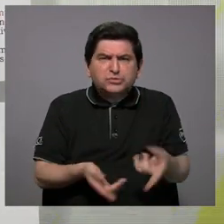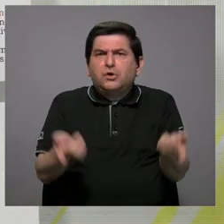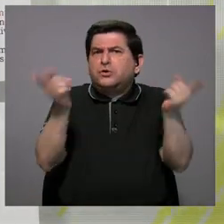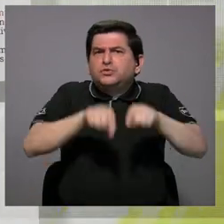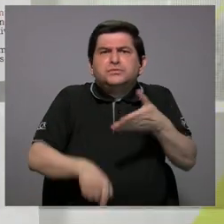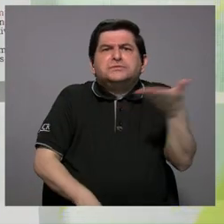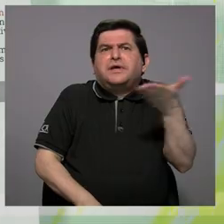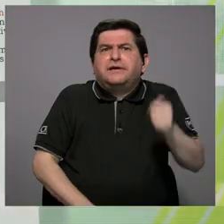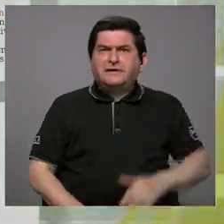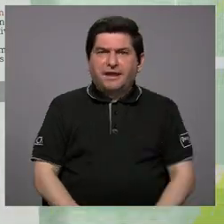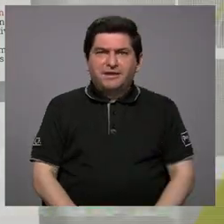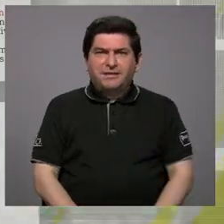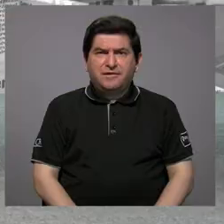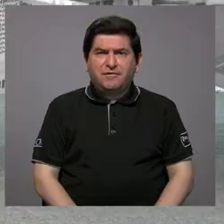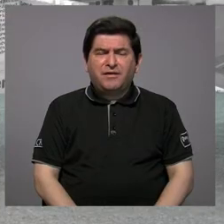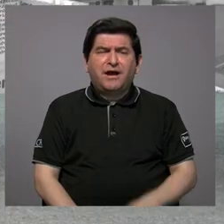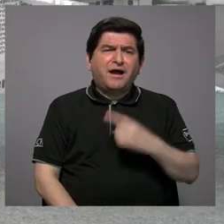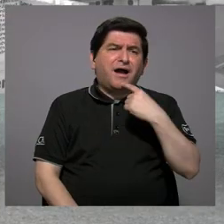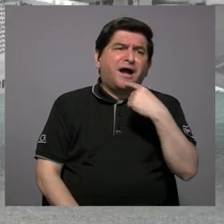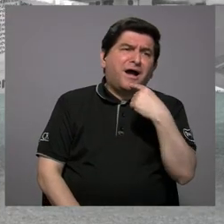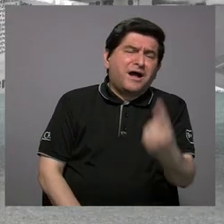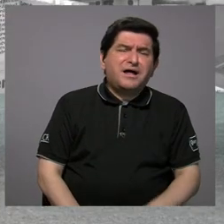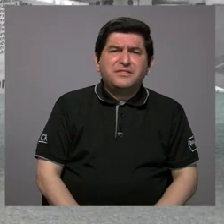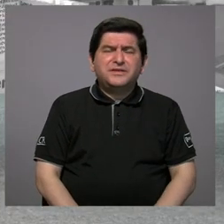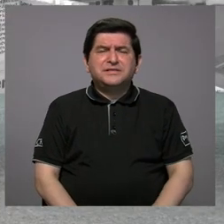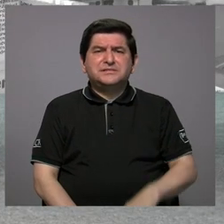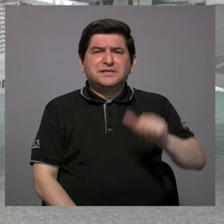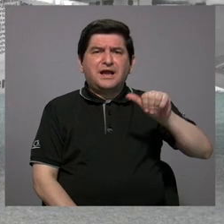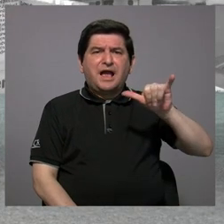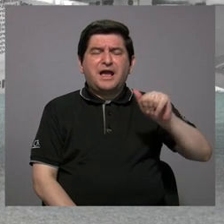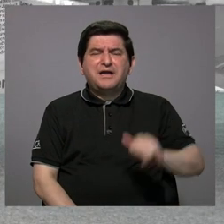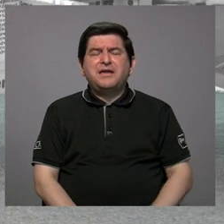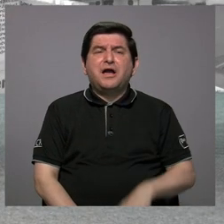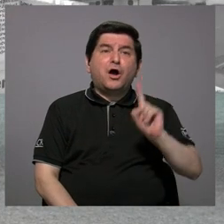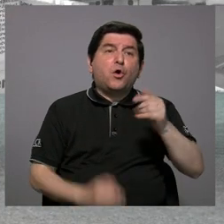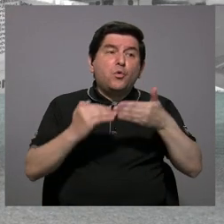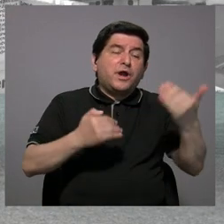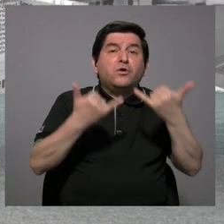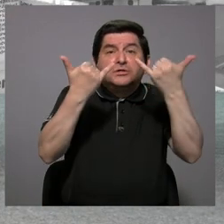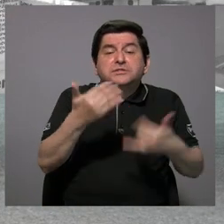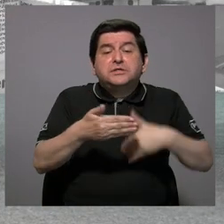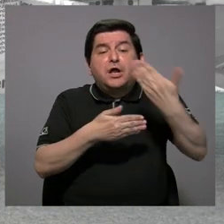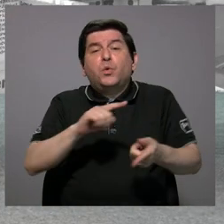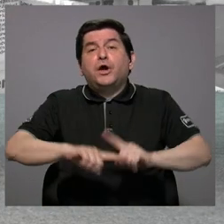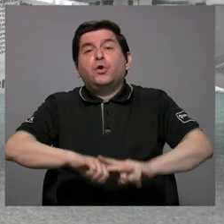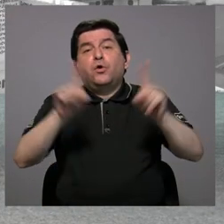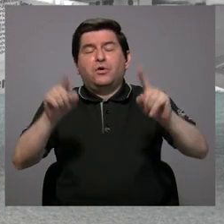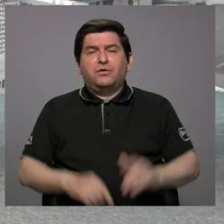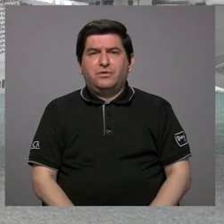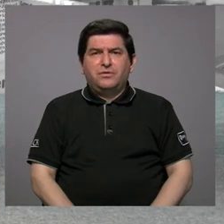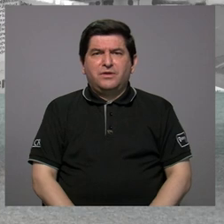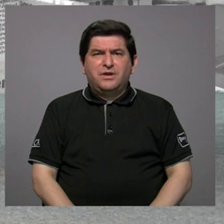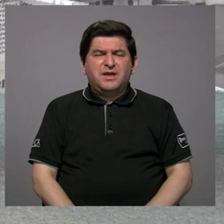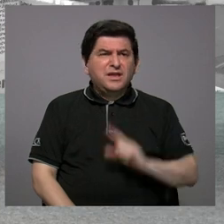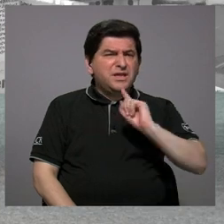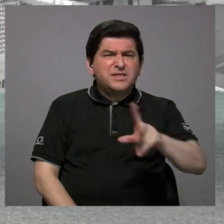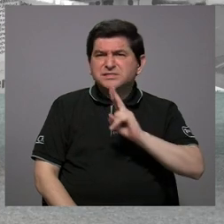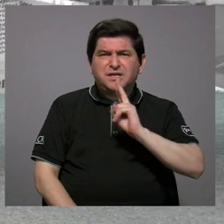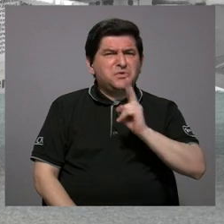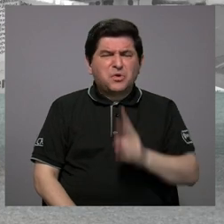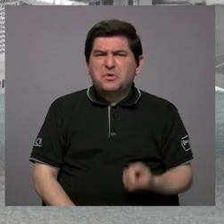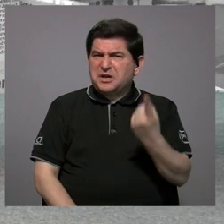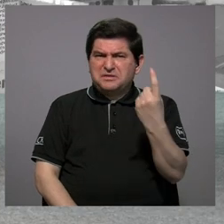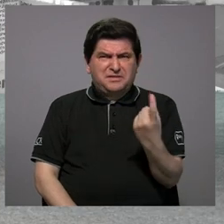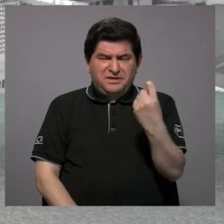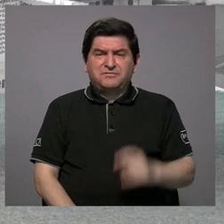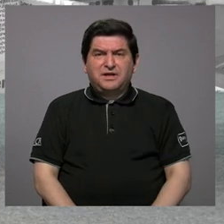ocurre. Nos salen con una que como acueductos hoy dice una cosa y mañana dice otra y siempre desmienten lo que ocurre, entonces